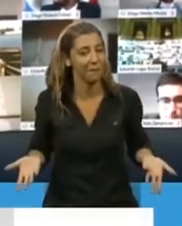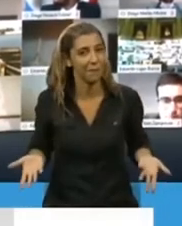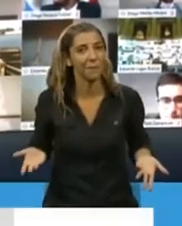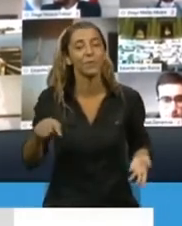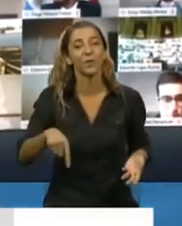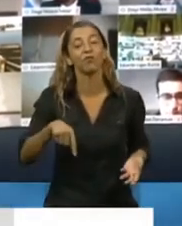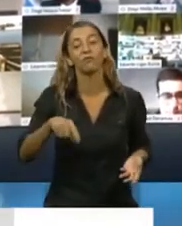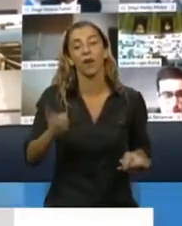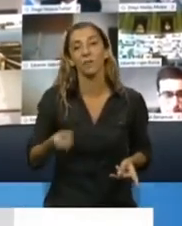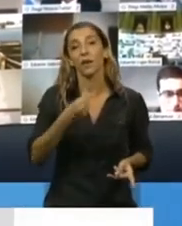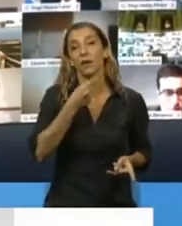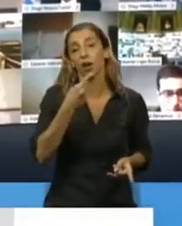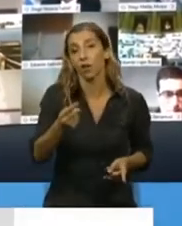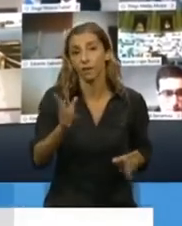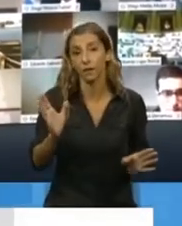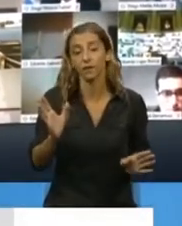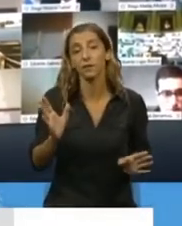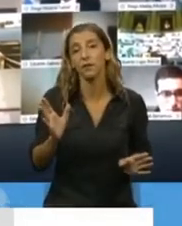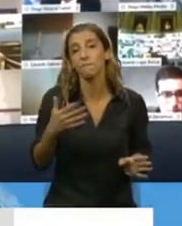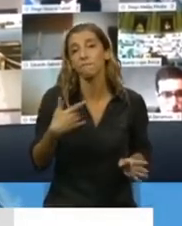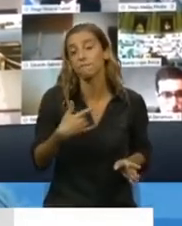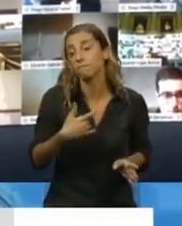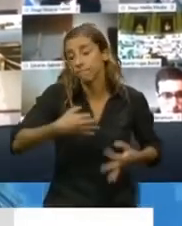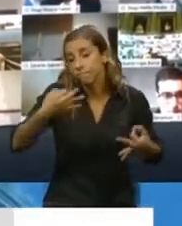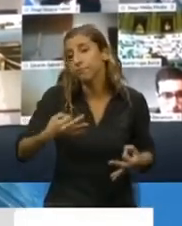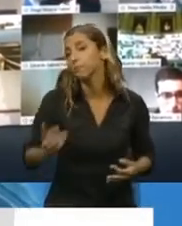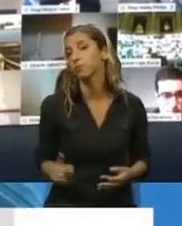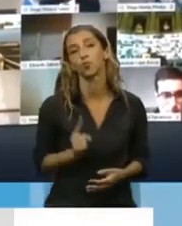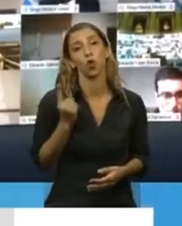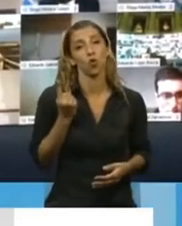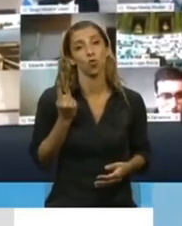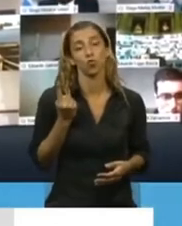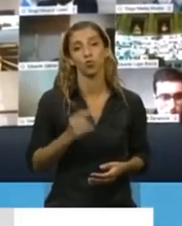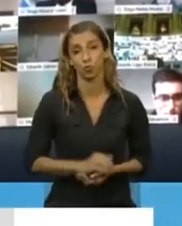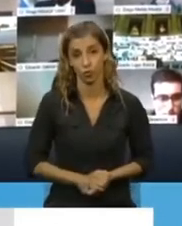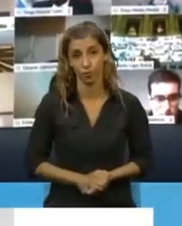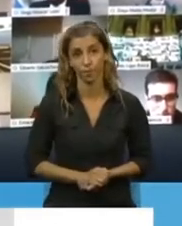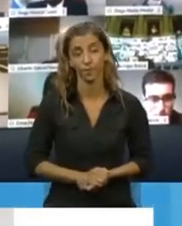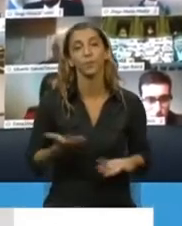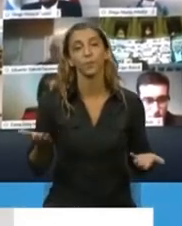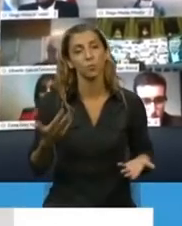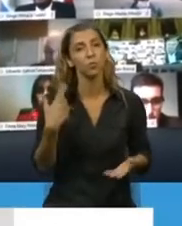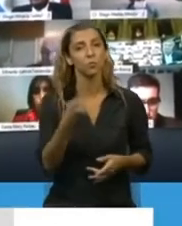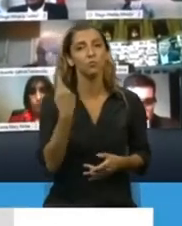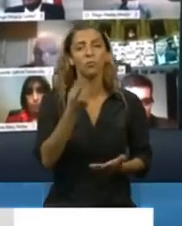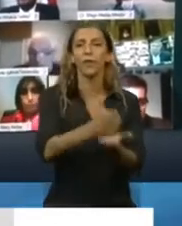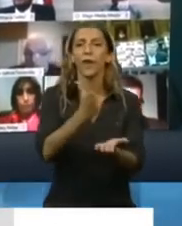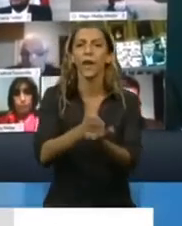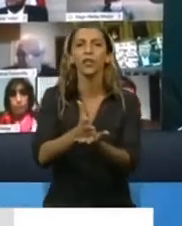mencionar y decir la palabra orgullo de que dentro de lo que son conquistas de derechos,